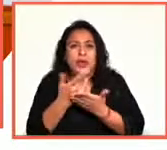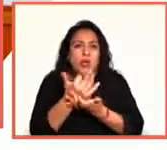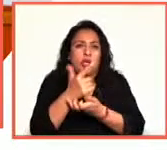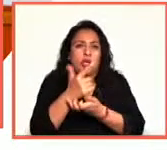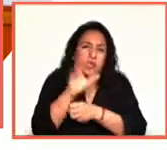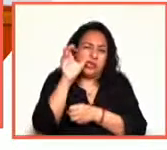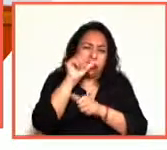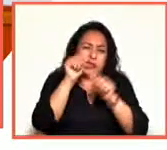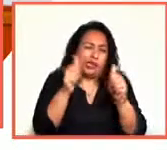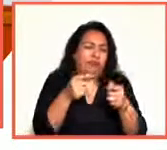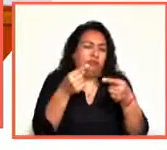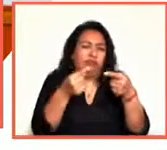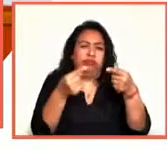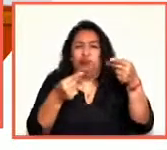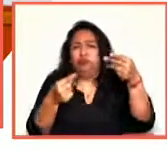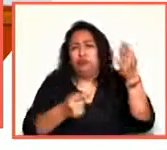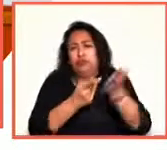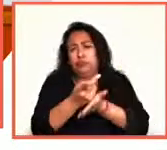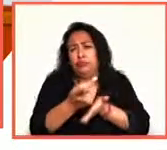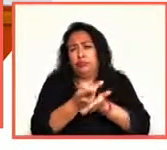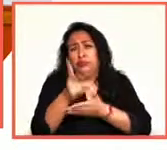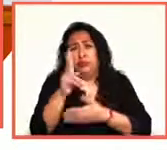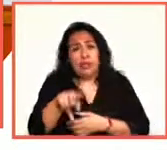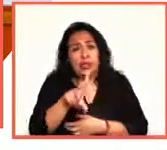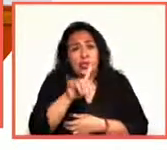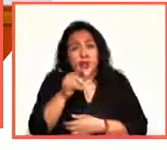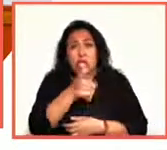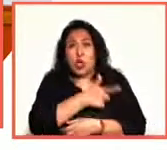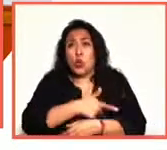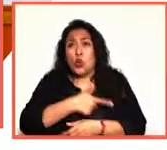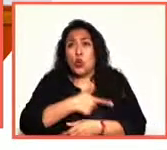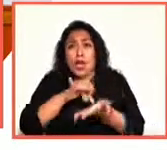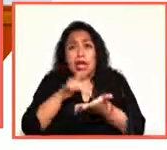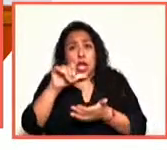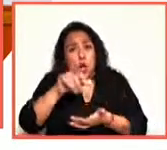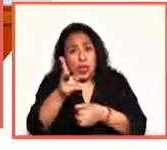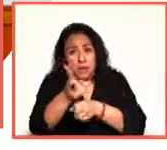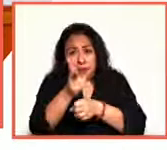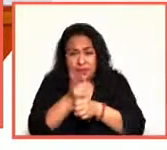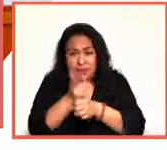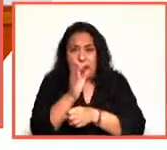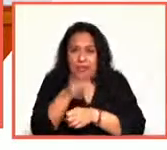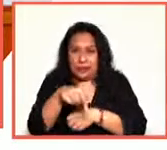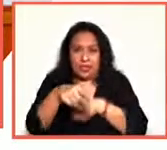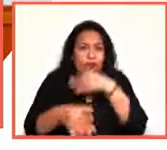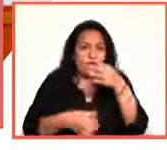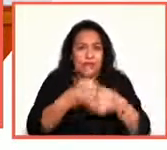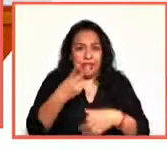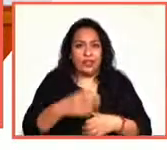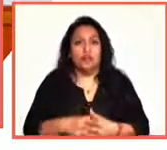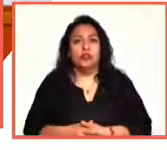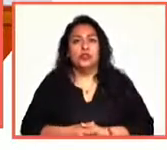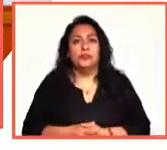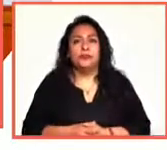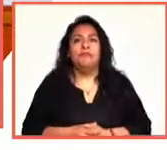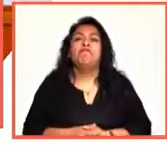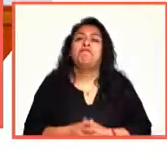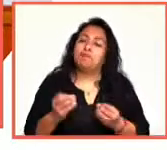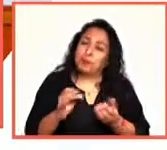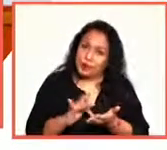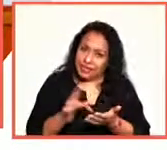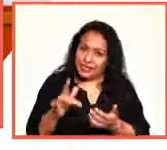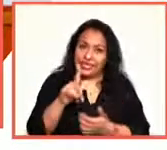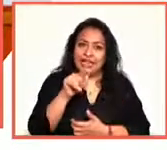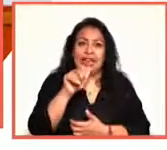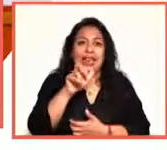mencionar solamente algunos, David, de verdad, qué gusto. Gracias por estar con nosotros en Noticias 22. Muchas gracias, Laura.